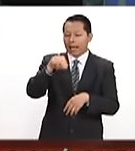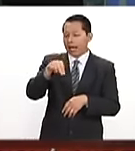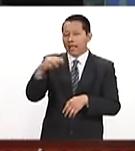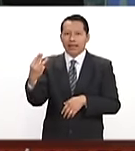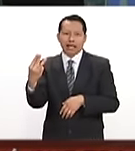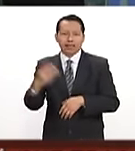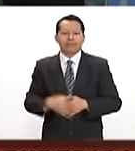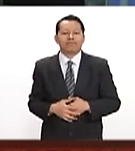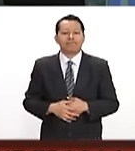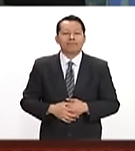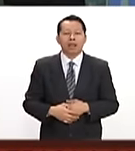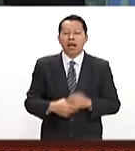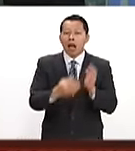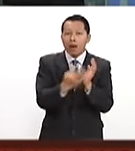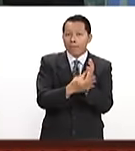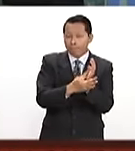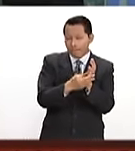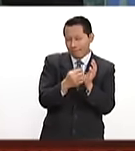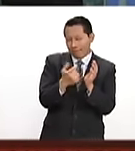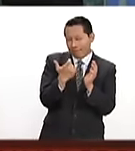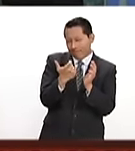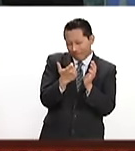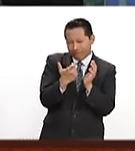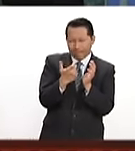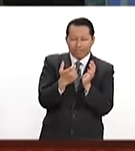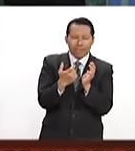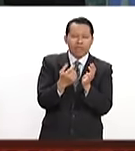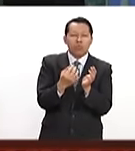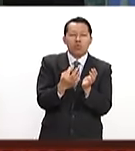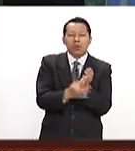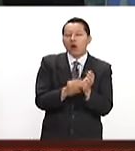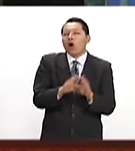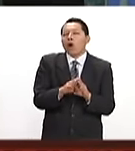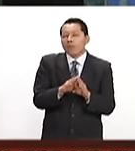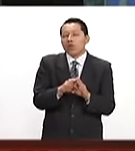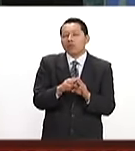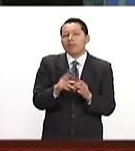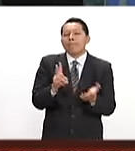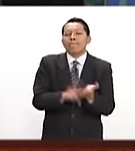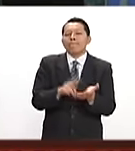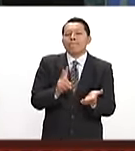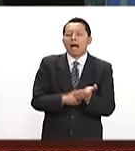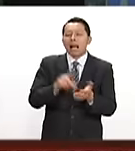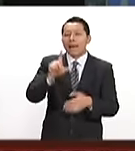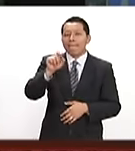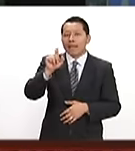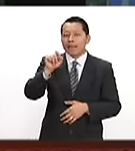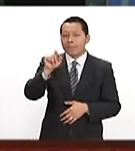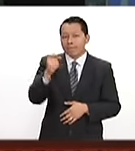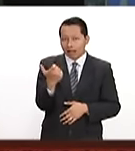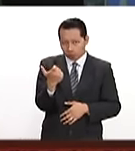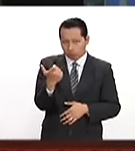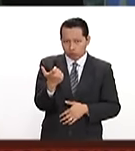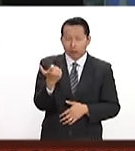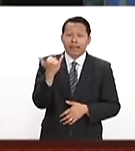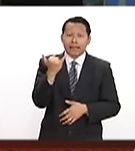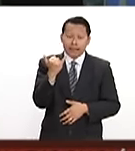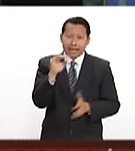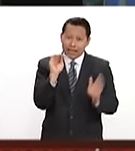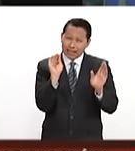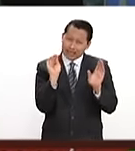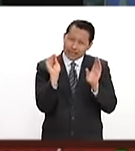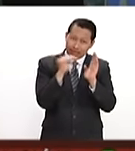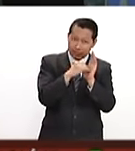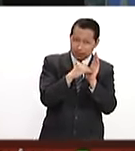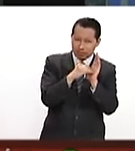moneda tendrá un valor nominal de 20 pesos e incorporará en su